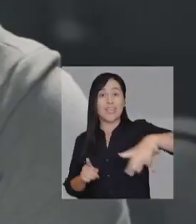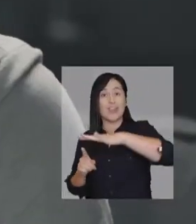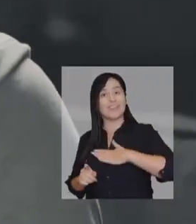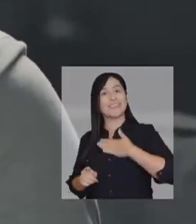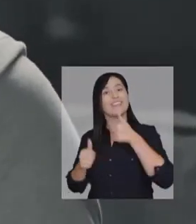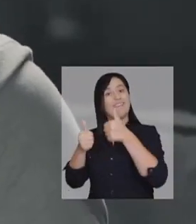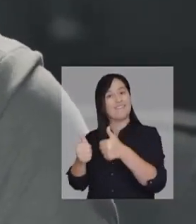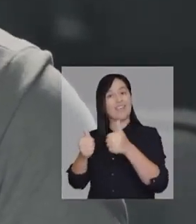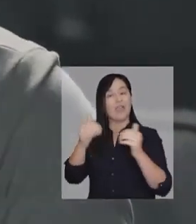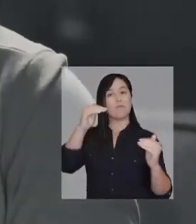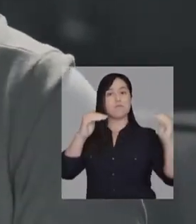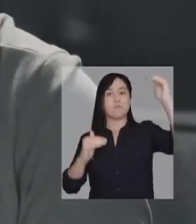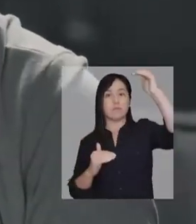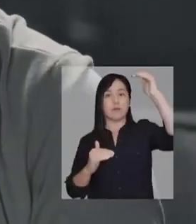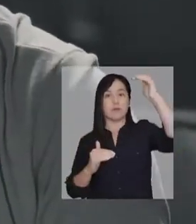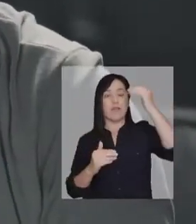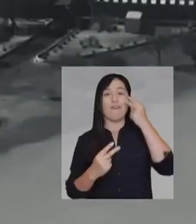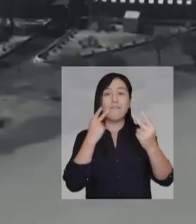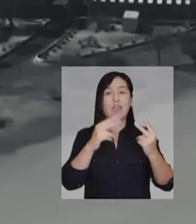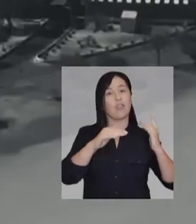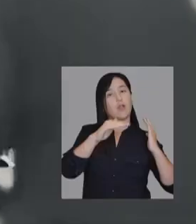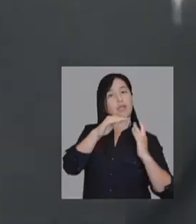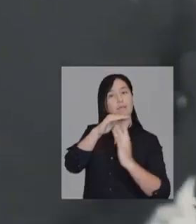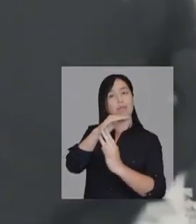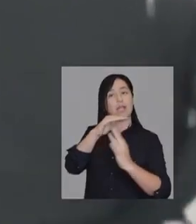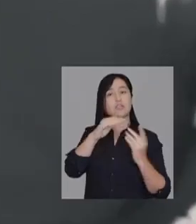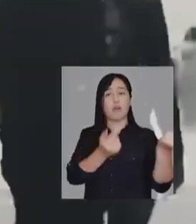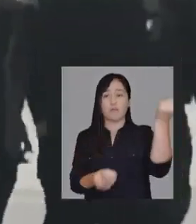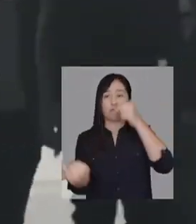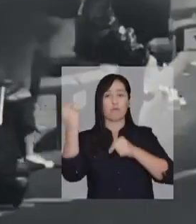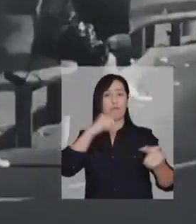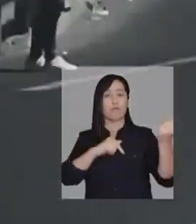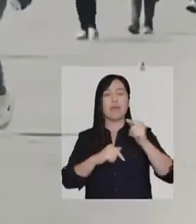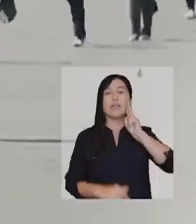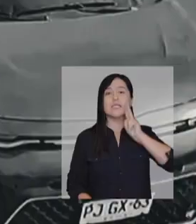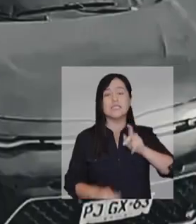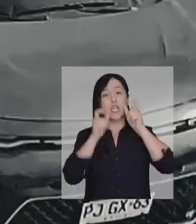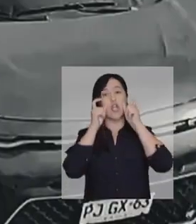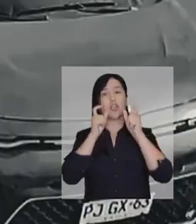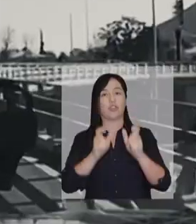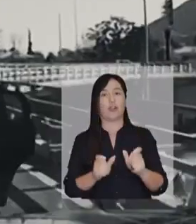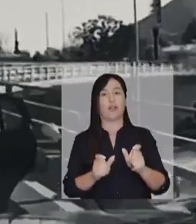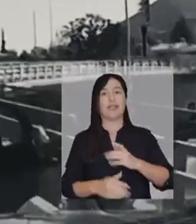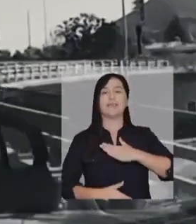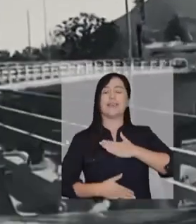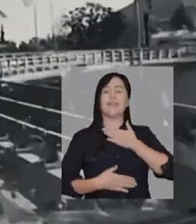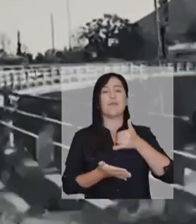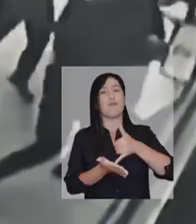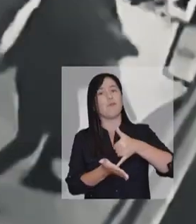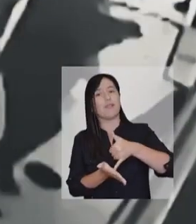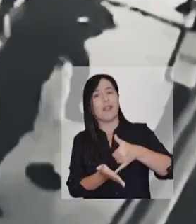ponen ideologías por sobre el sentido común. Seguimos viendo una inmigración descontrolada. Y con todo esto,